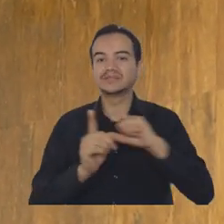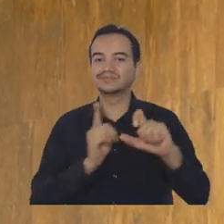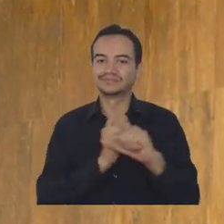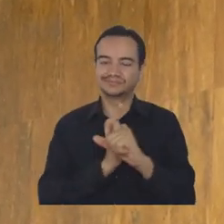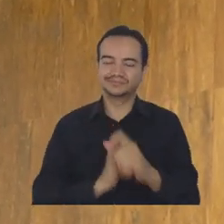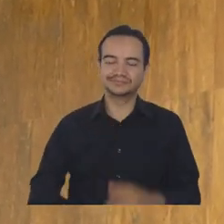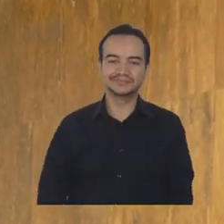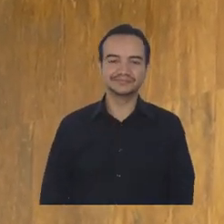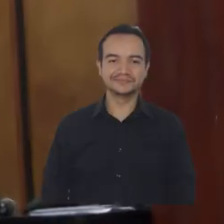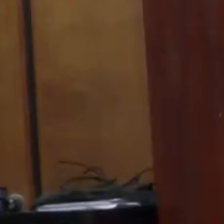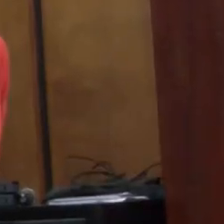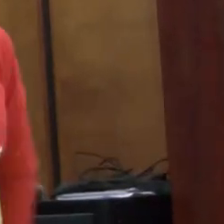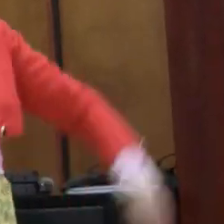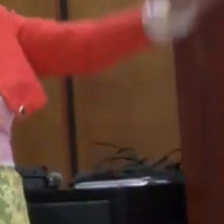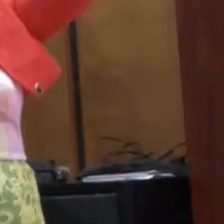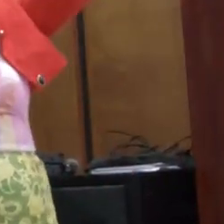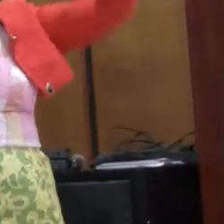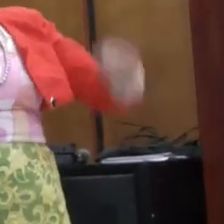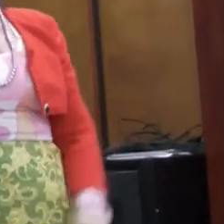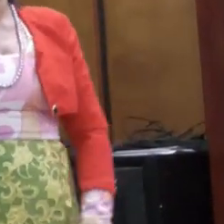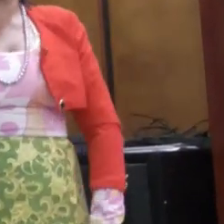Ah, soy licenciada, soy...